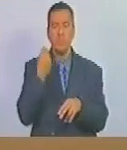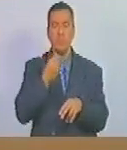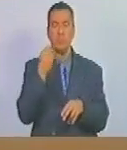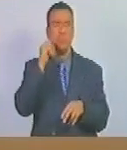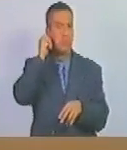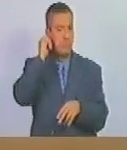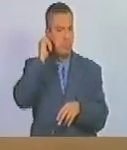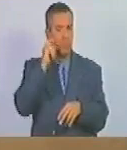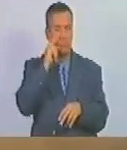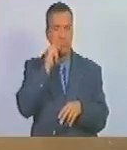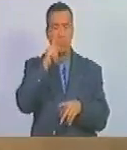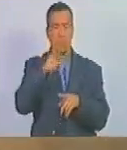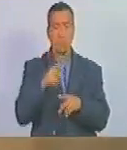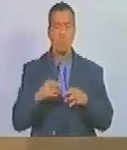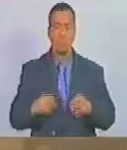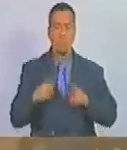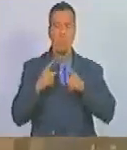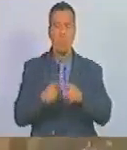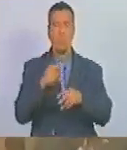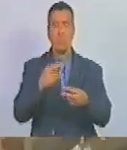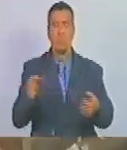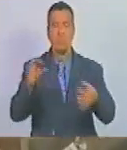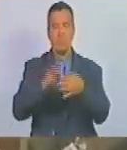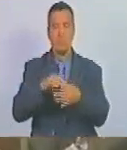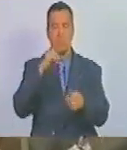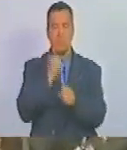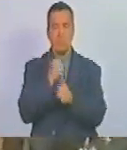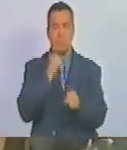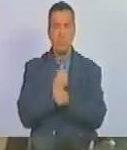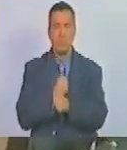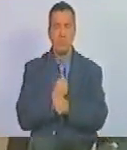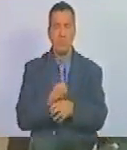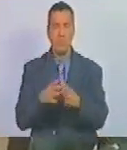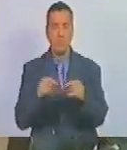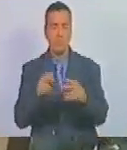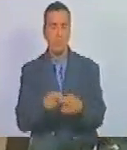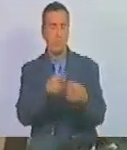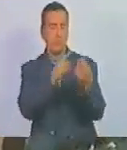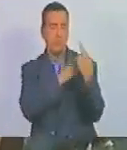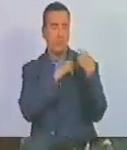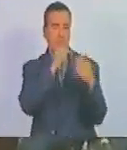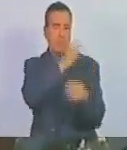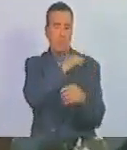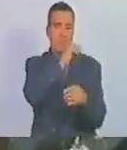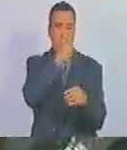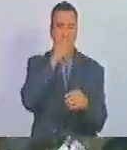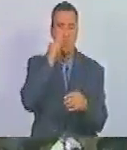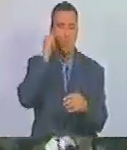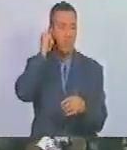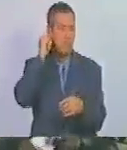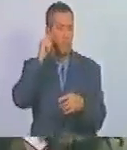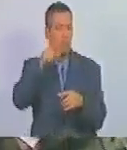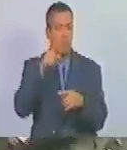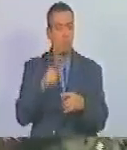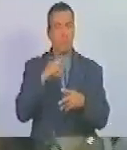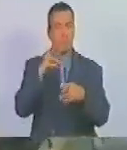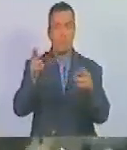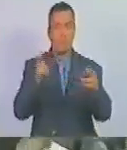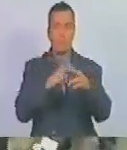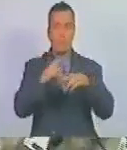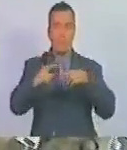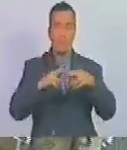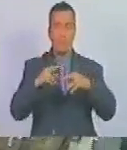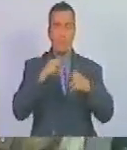adolescentes con ocasión de la relación de trabajo ni la responsabilidad de la patrona o patrono durante la relación